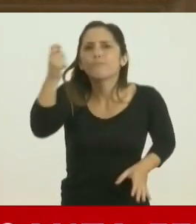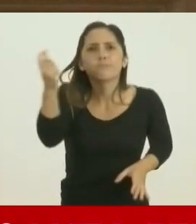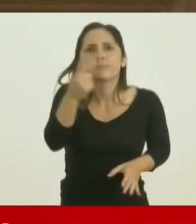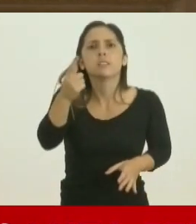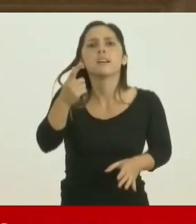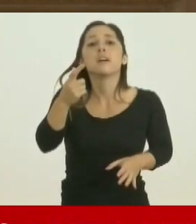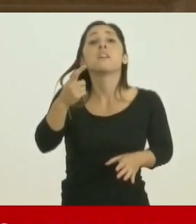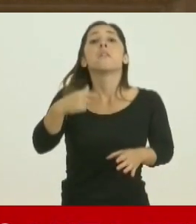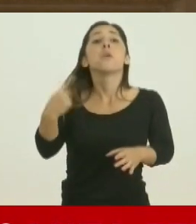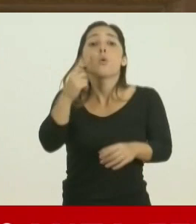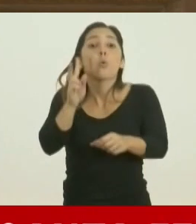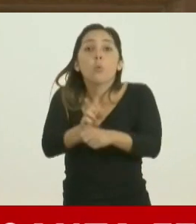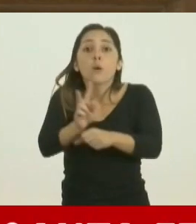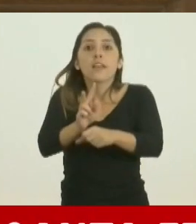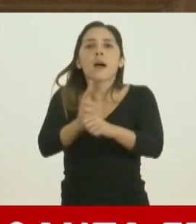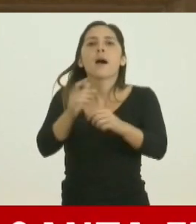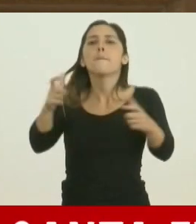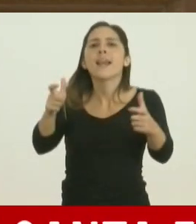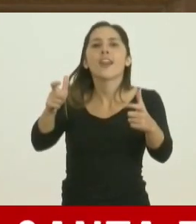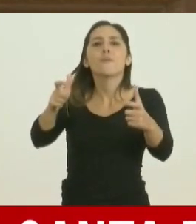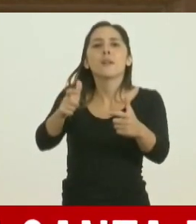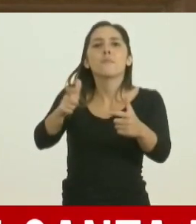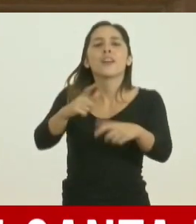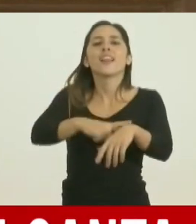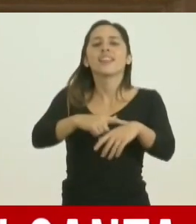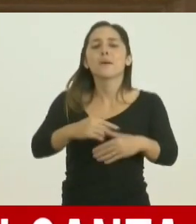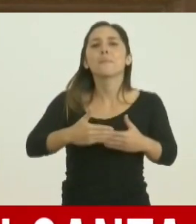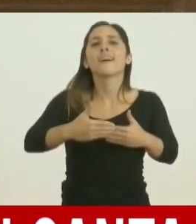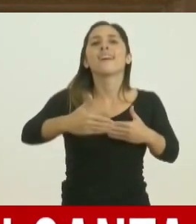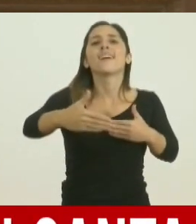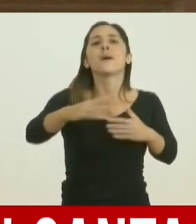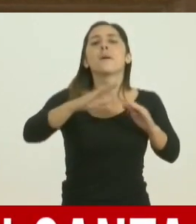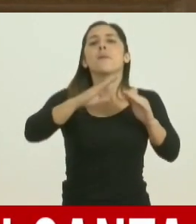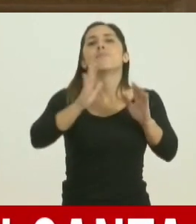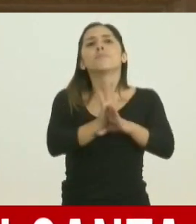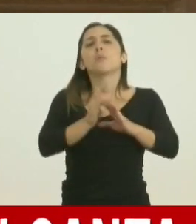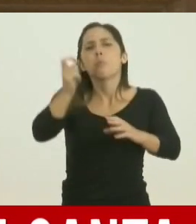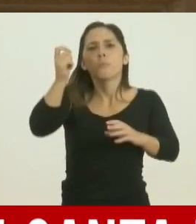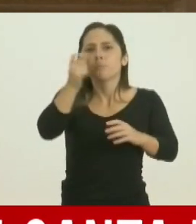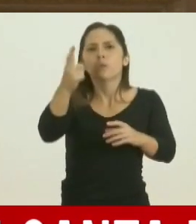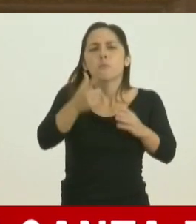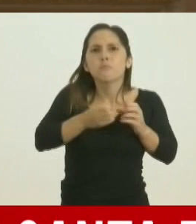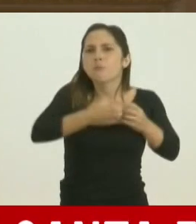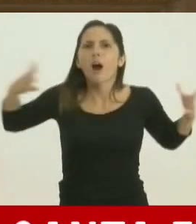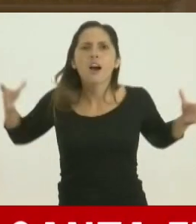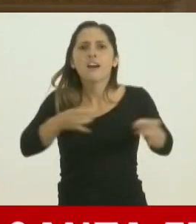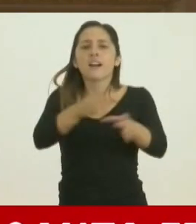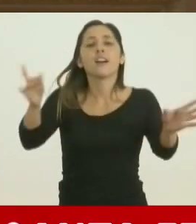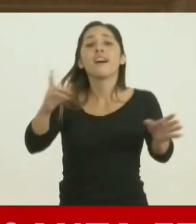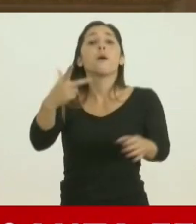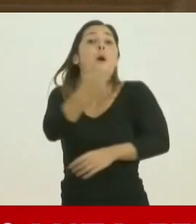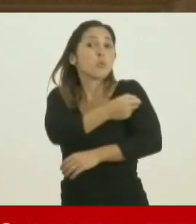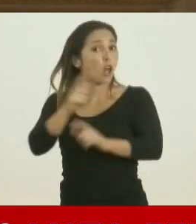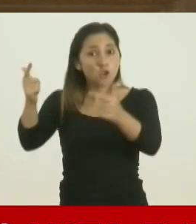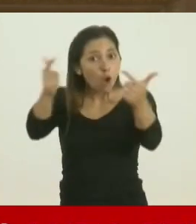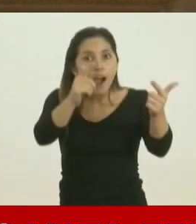tenemos menos cantidad de casos vamos a tener más tiempo a que eventualmente haya un tratamiento o una vacuna, pero si no que a